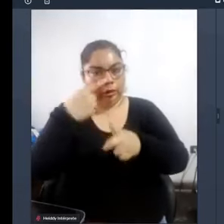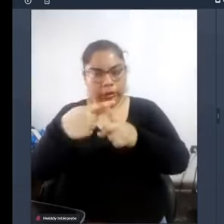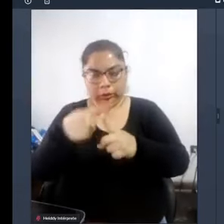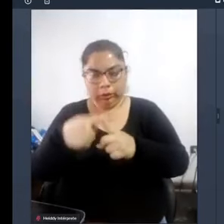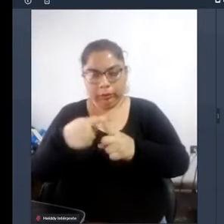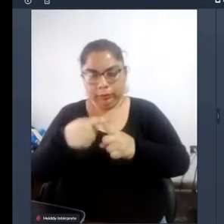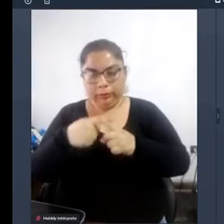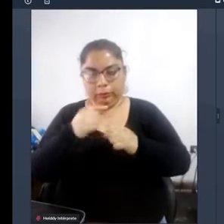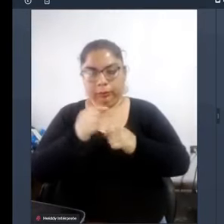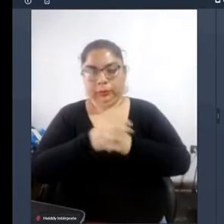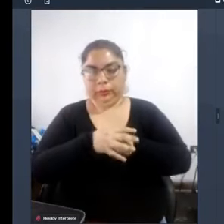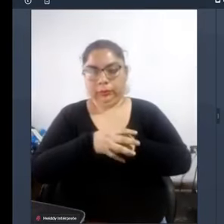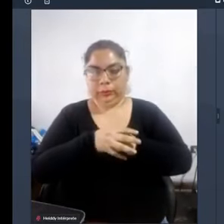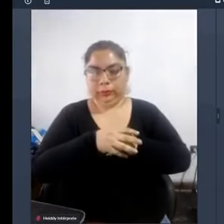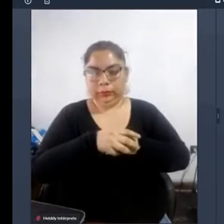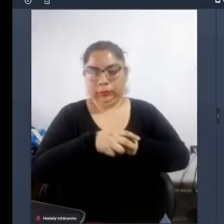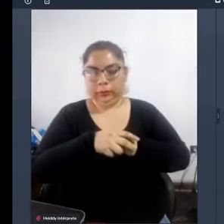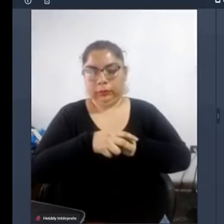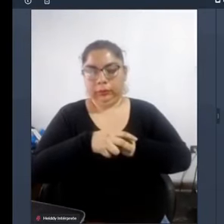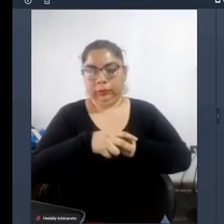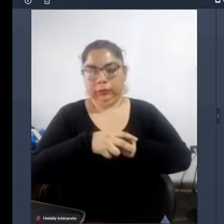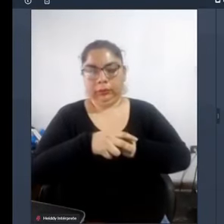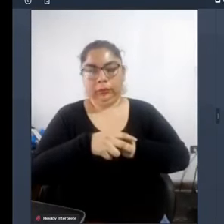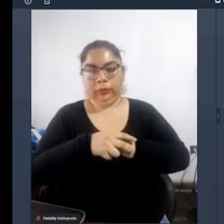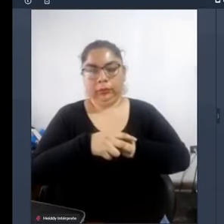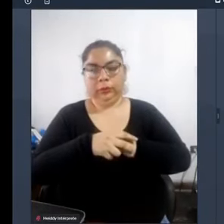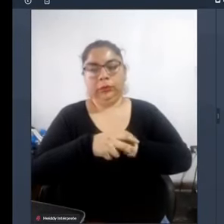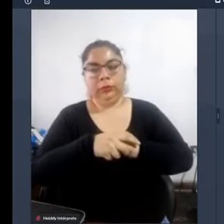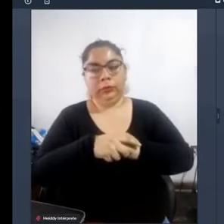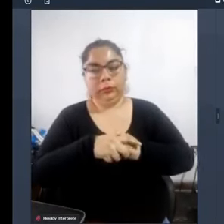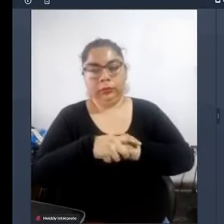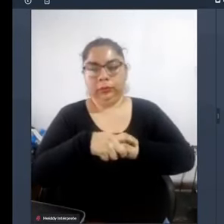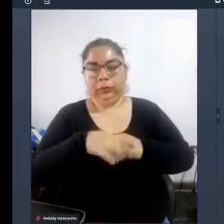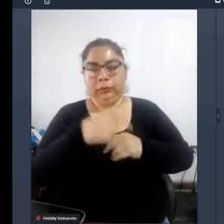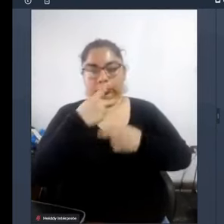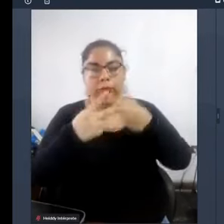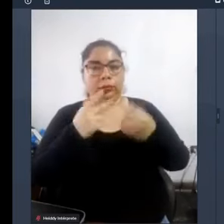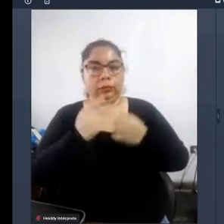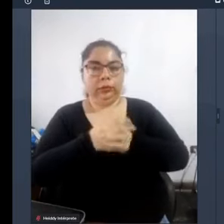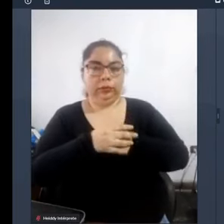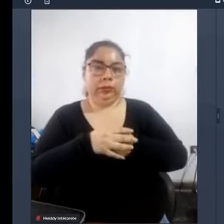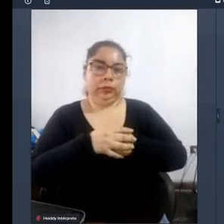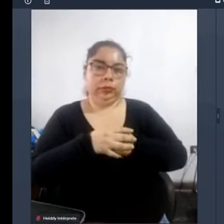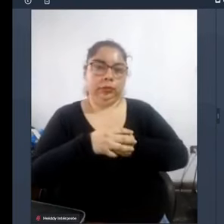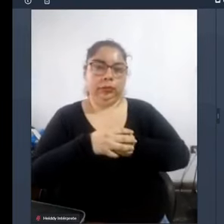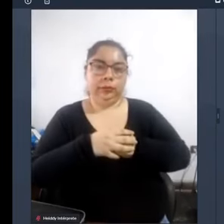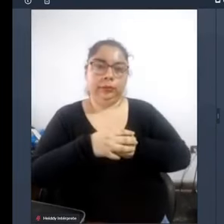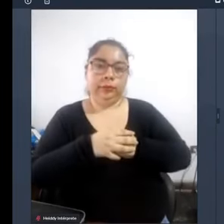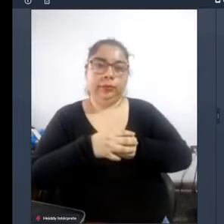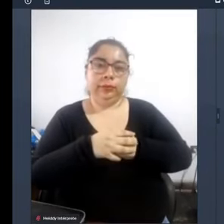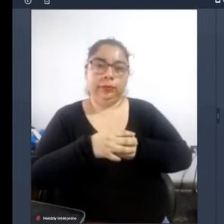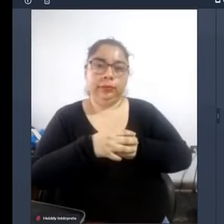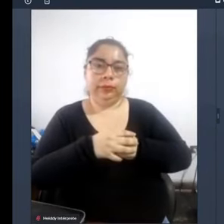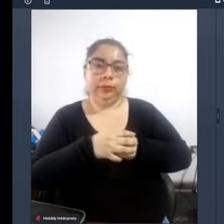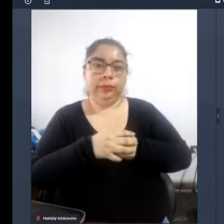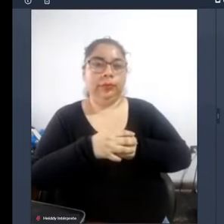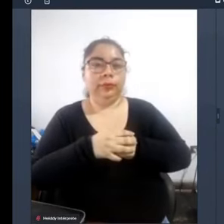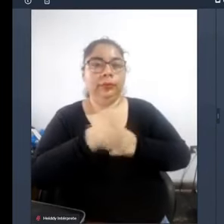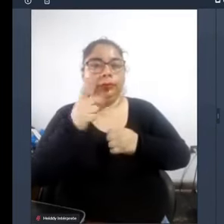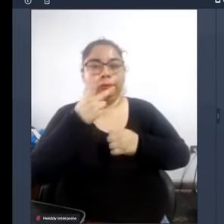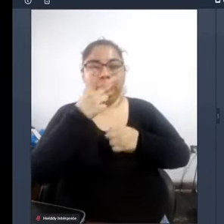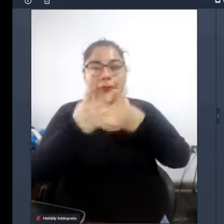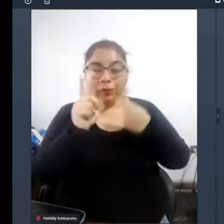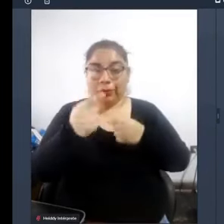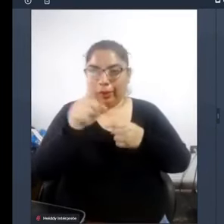formal si tuvieran una mejor accesibilidad justamente a estos empleos formales ahora si la situación es tan